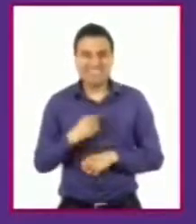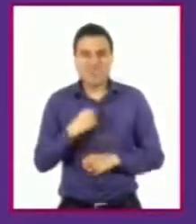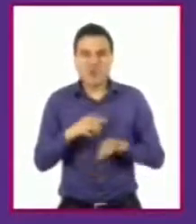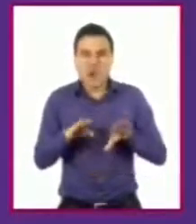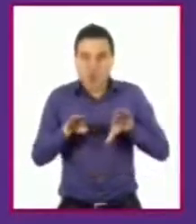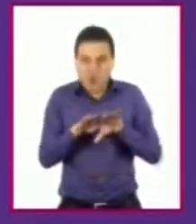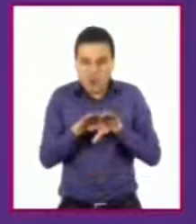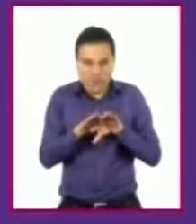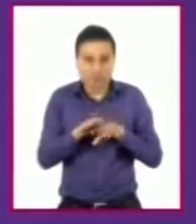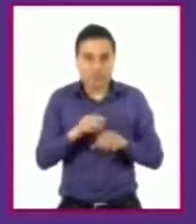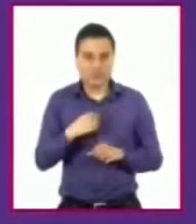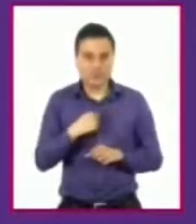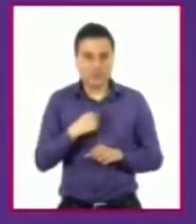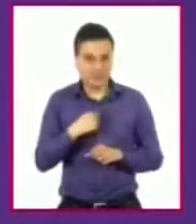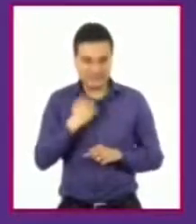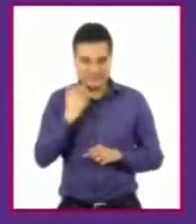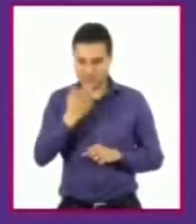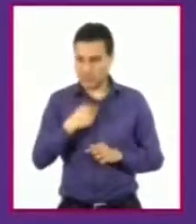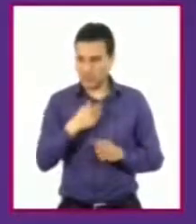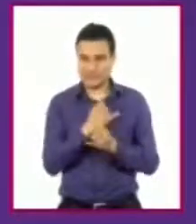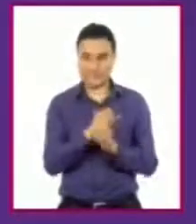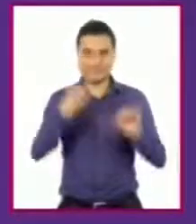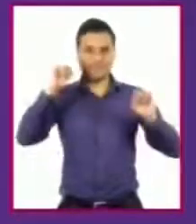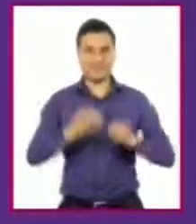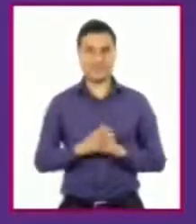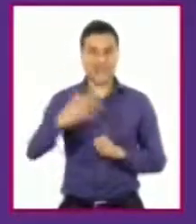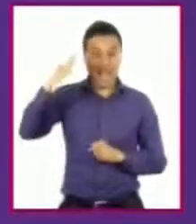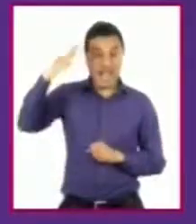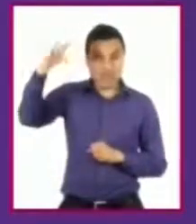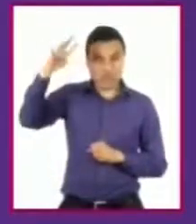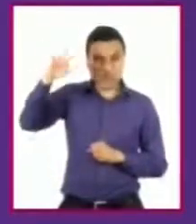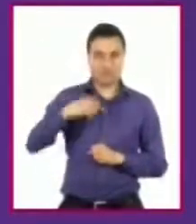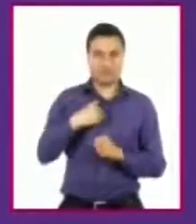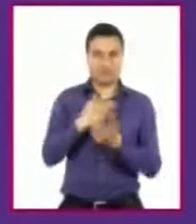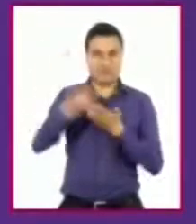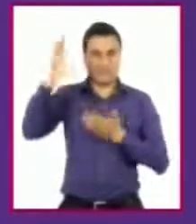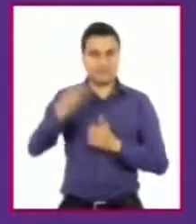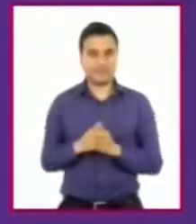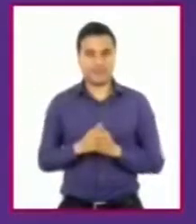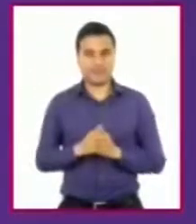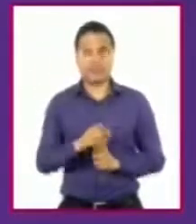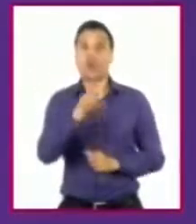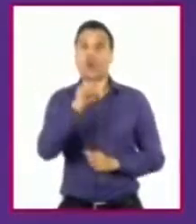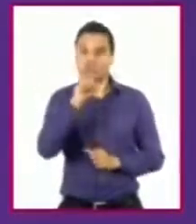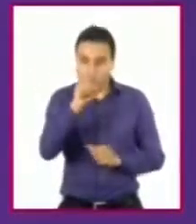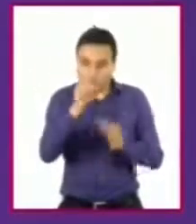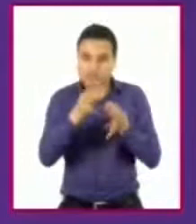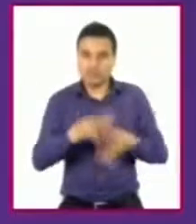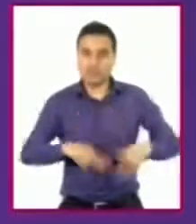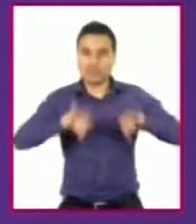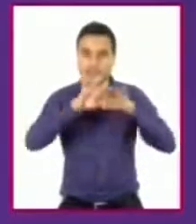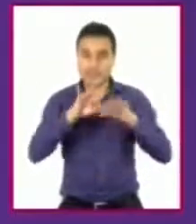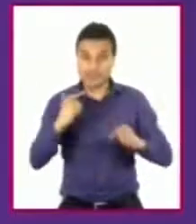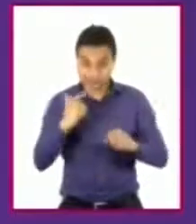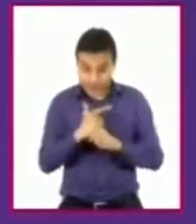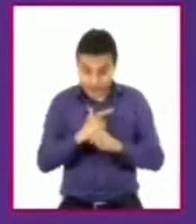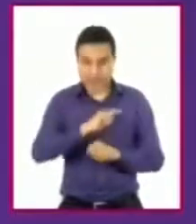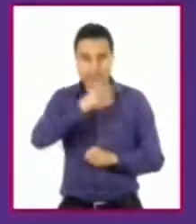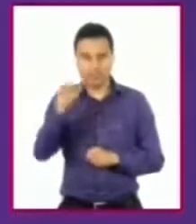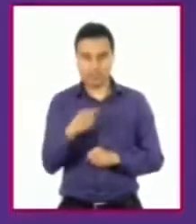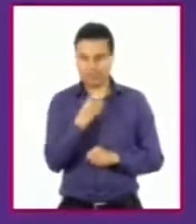enorme por ser uno mismo e independizarse de los adultos. Sin embargo, debemos identificar y desarrollar nuestras